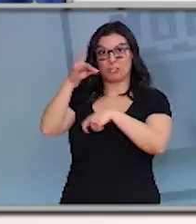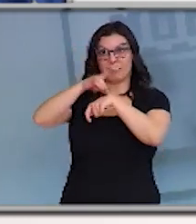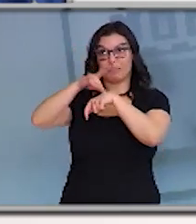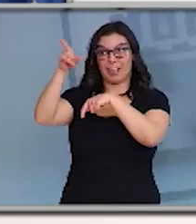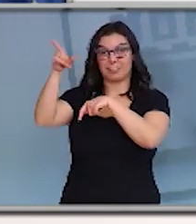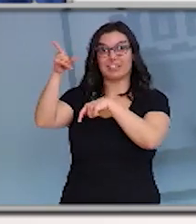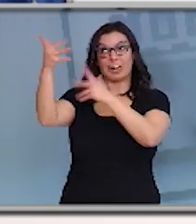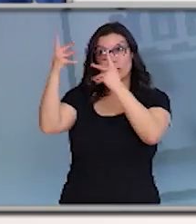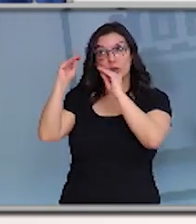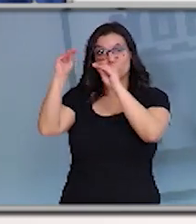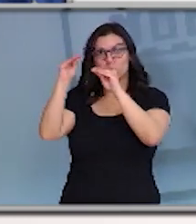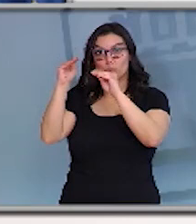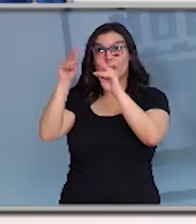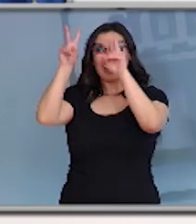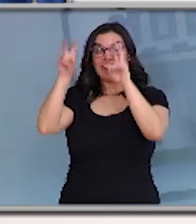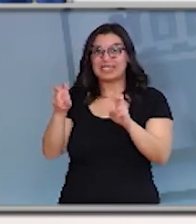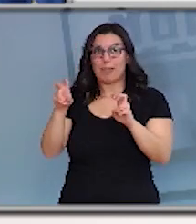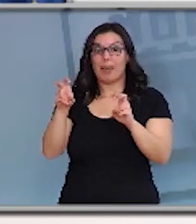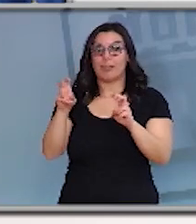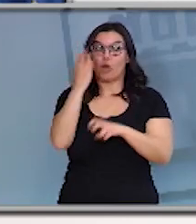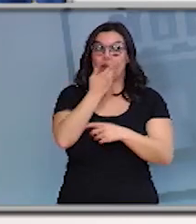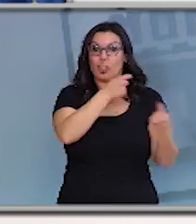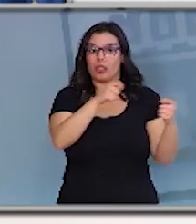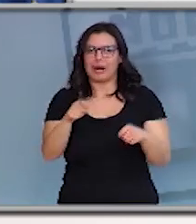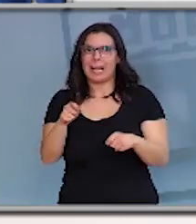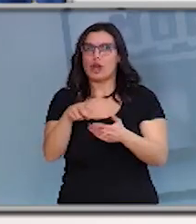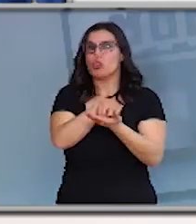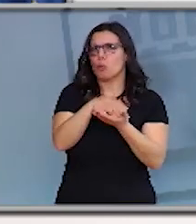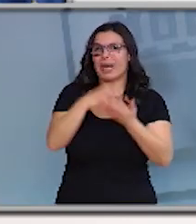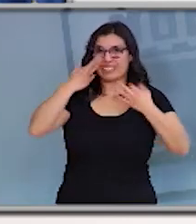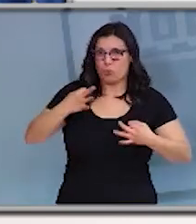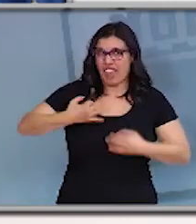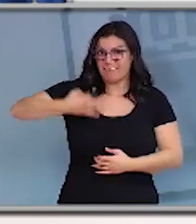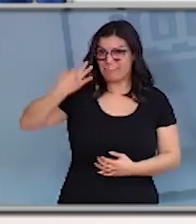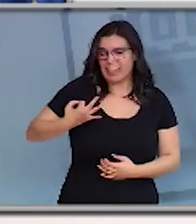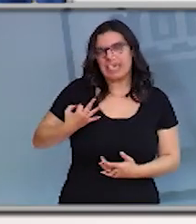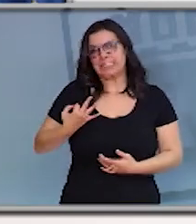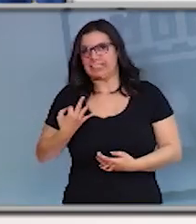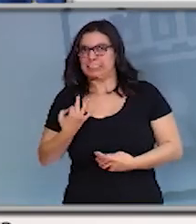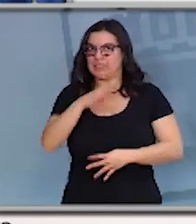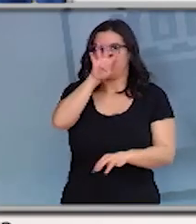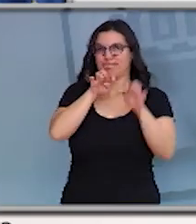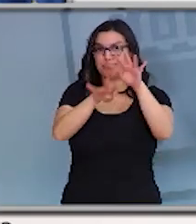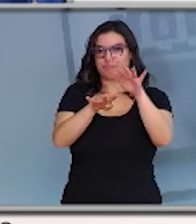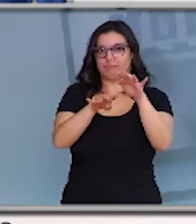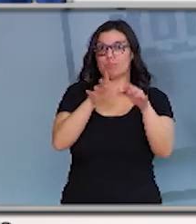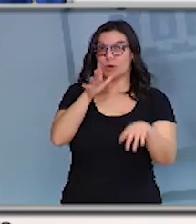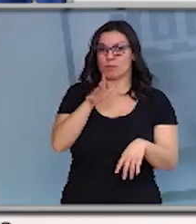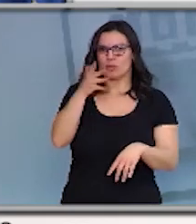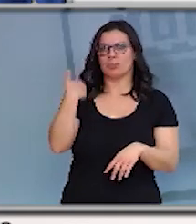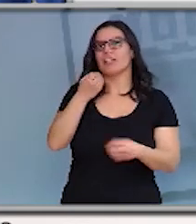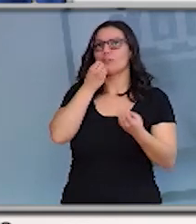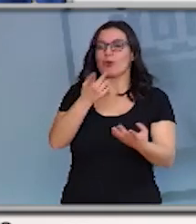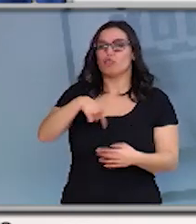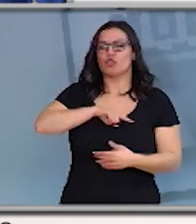esta medida tiene un nivel incierto de seguridad y que en nuestras condiciones, como habíamos informado, teníamos